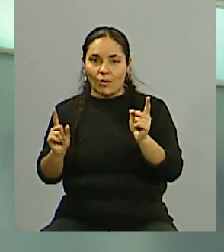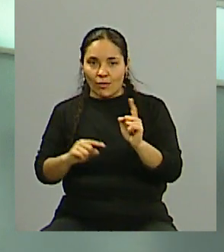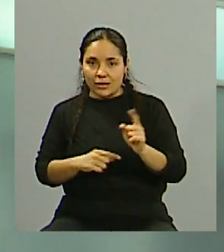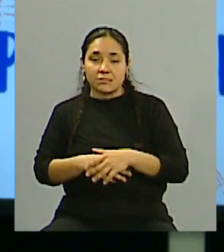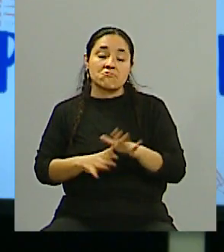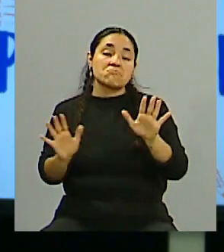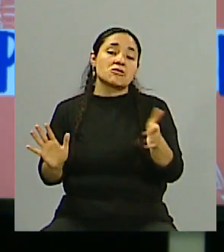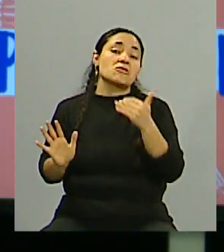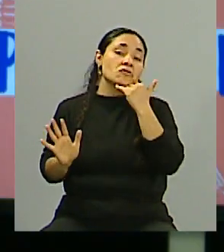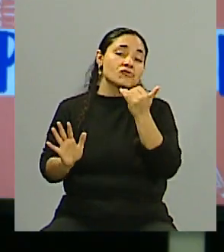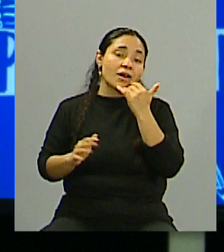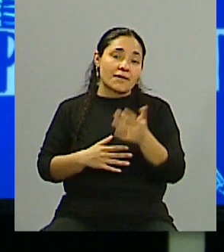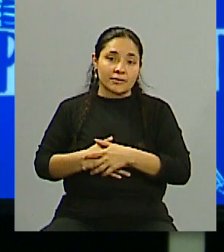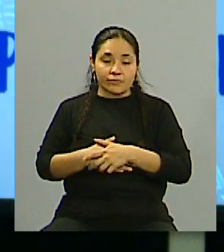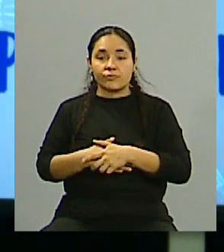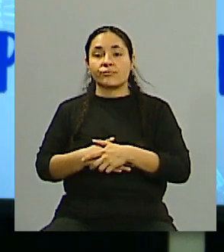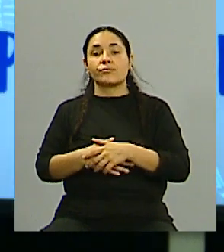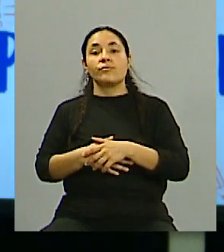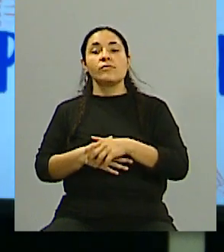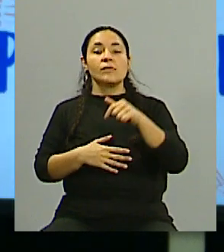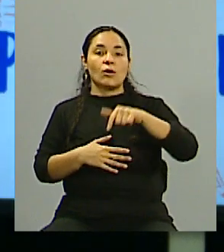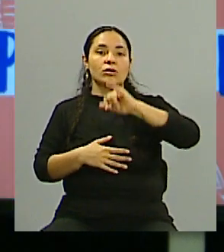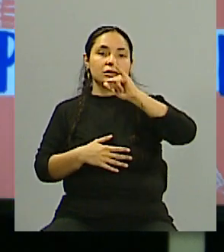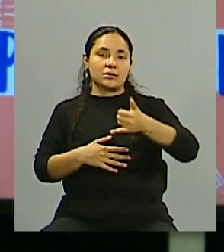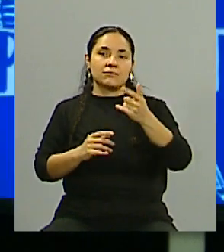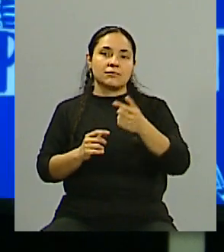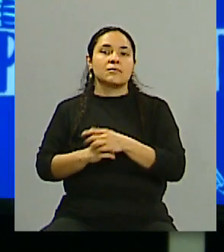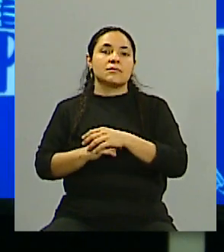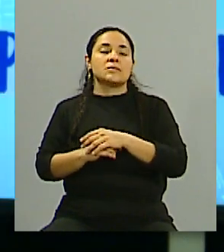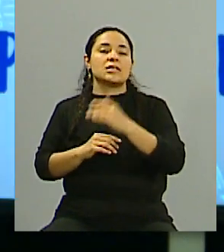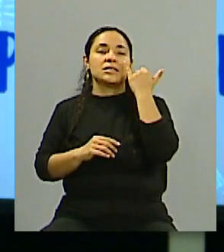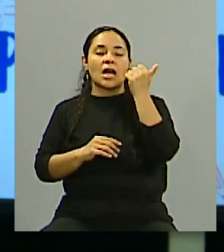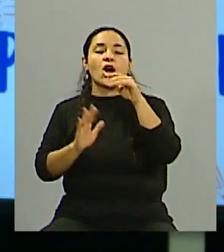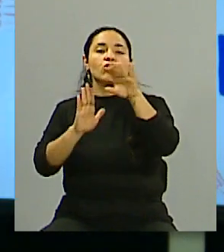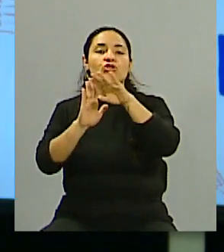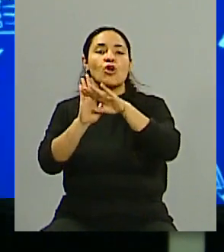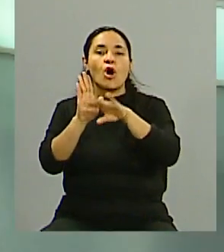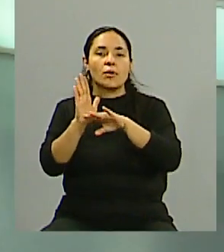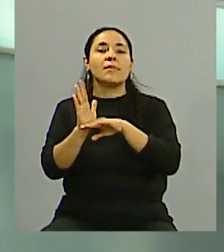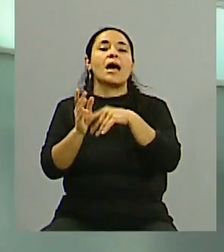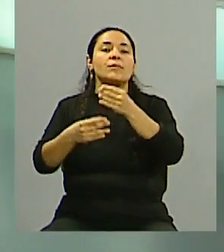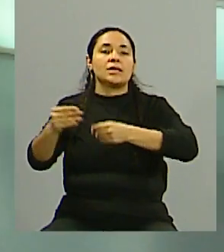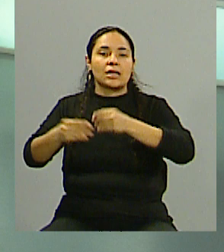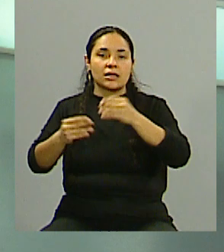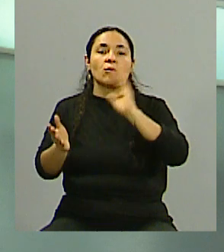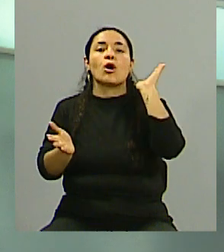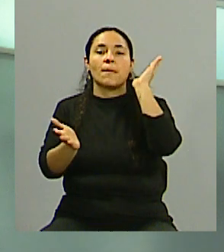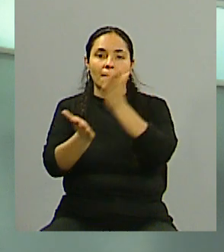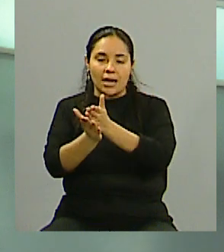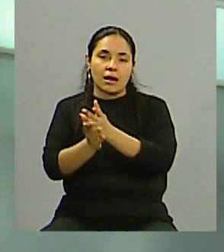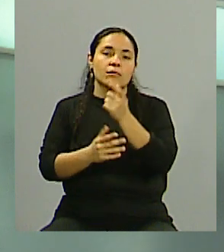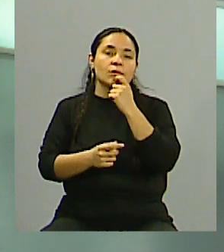nunca uno lo puede saber. Y sí hoy ya para mí han violado un par de normas administrativas y penales con lo que te acabo de decir,